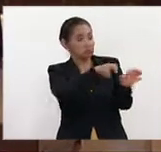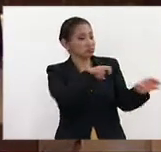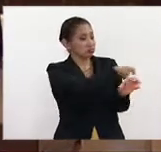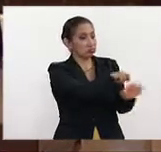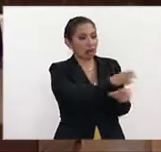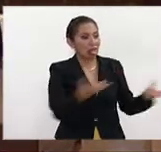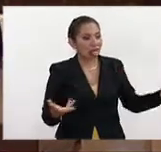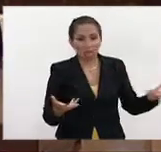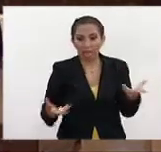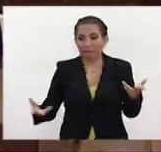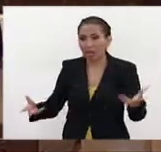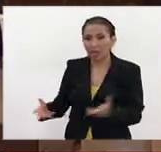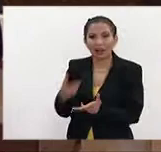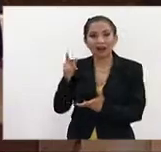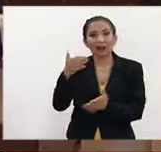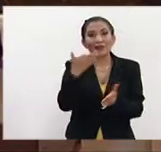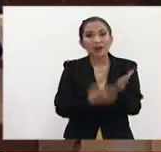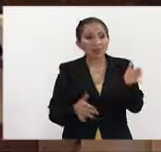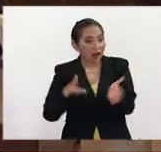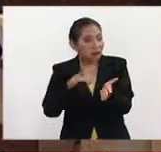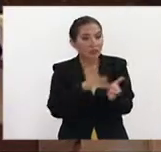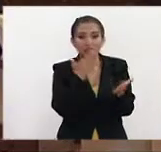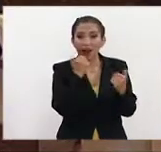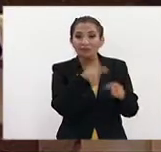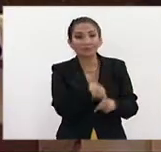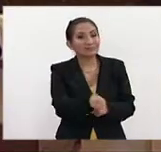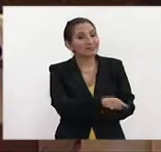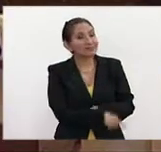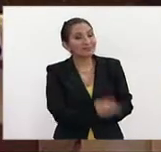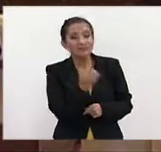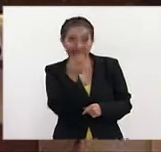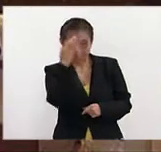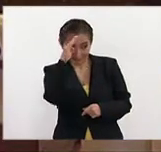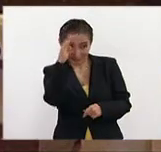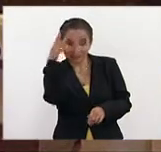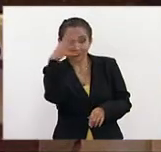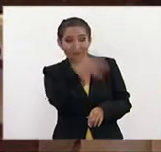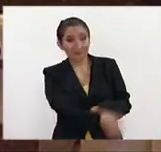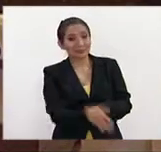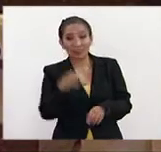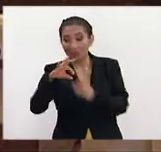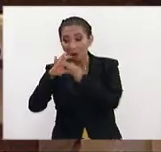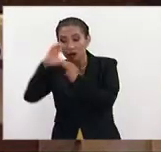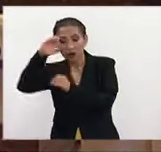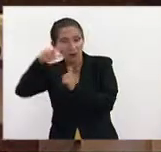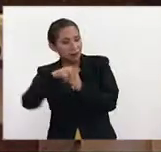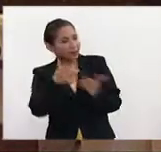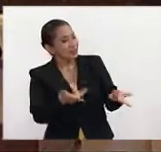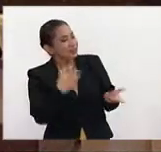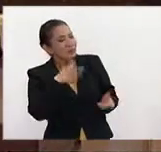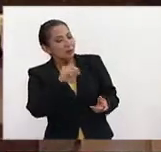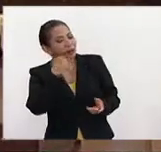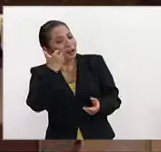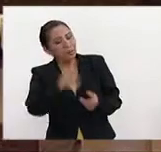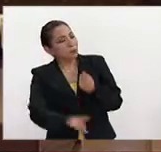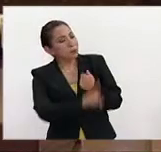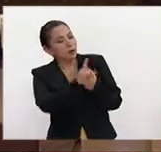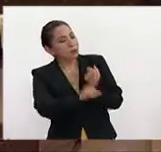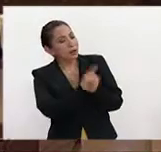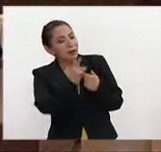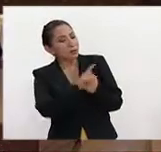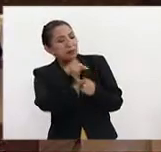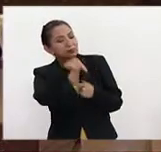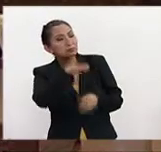multilaterales y la falta de apoyo de una Unión Europea que no quiere que se recrudezcan en su seno otros